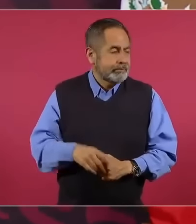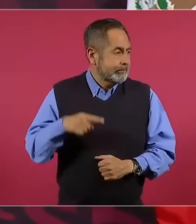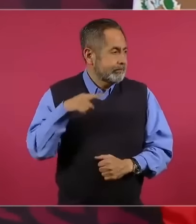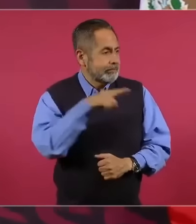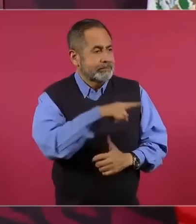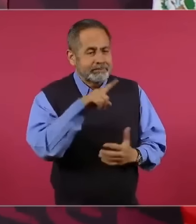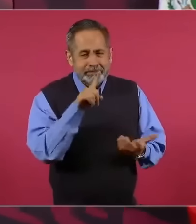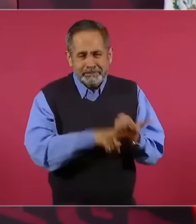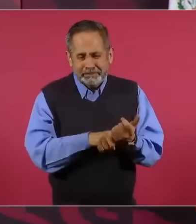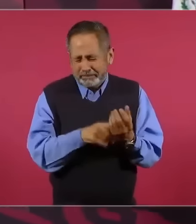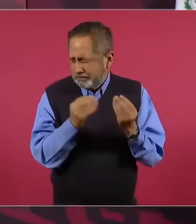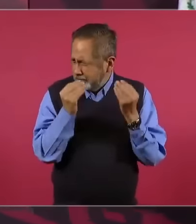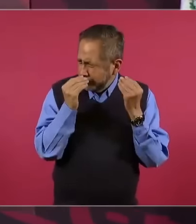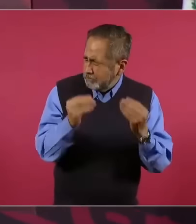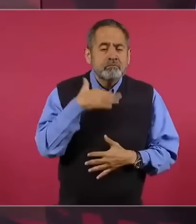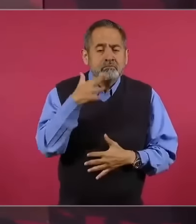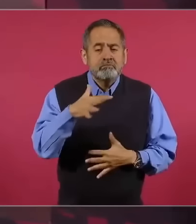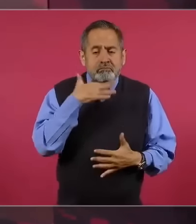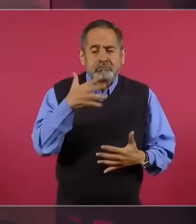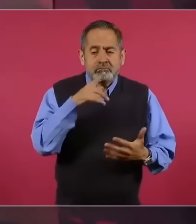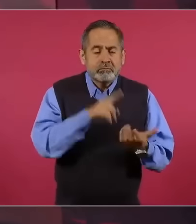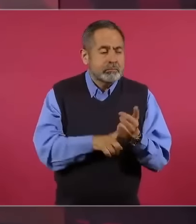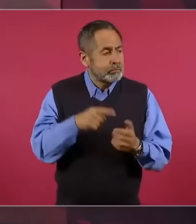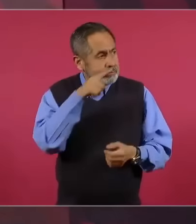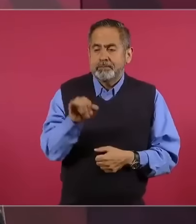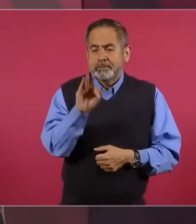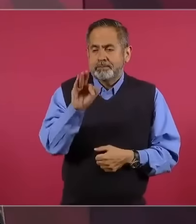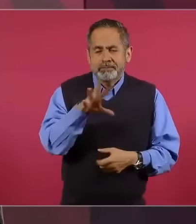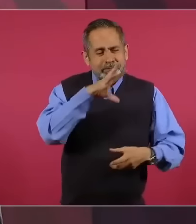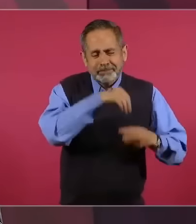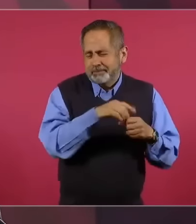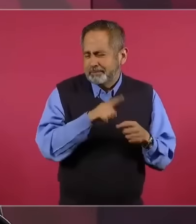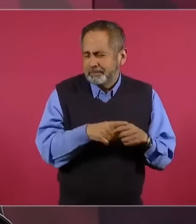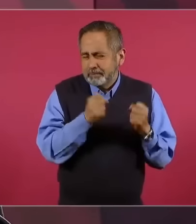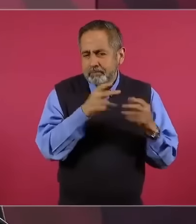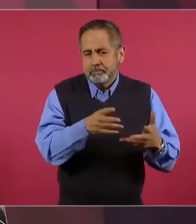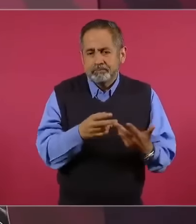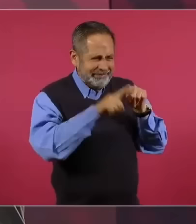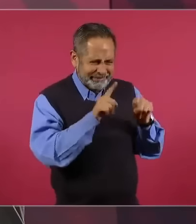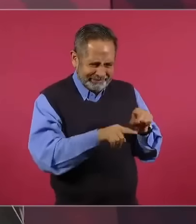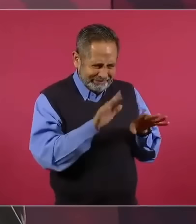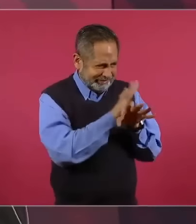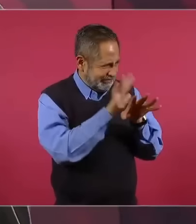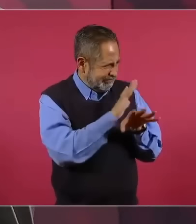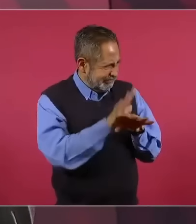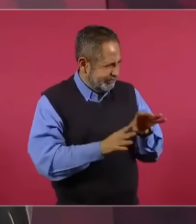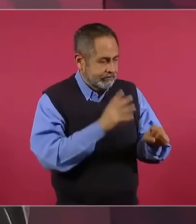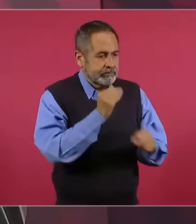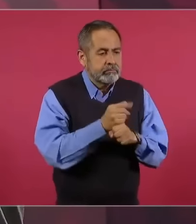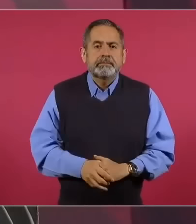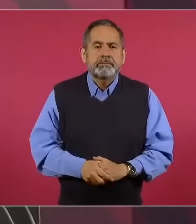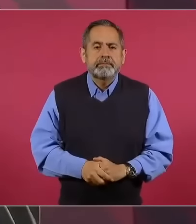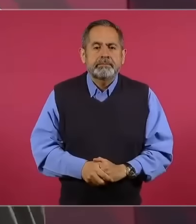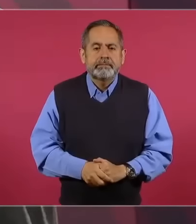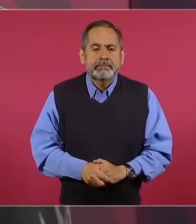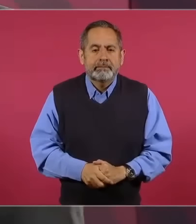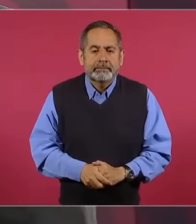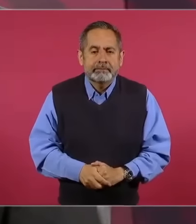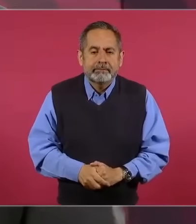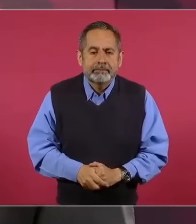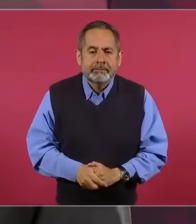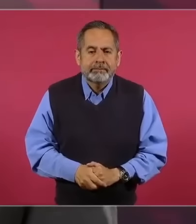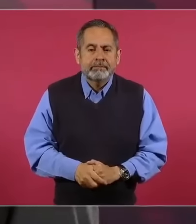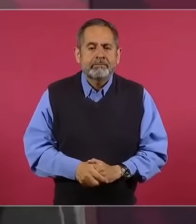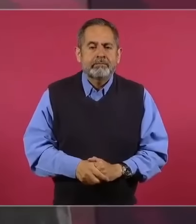la corrupción en el Poder Judicial y que urge limpiarlo en beneficio de todos, hasta